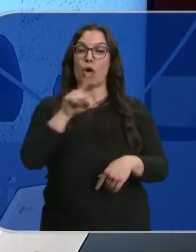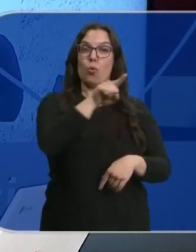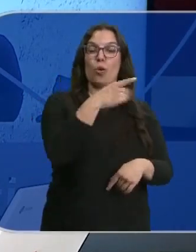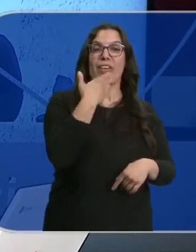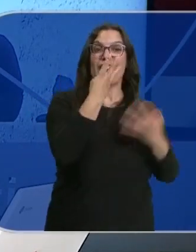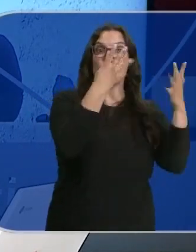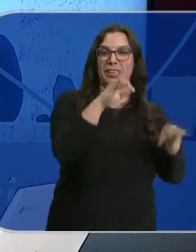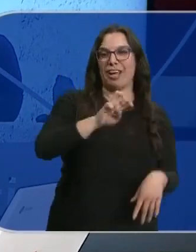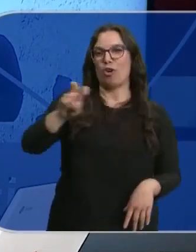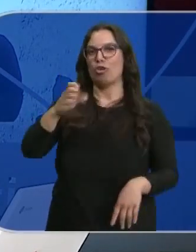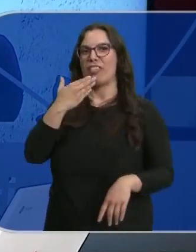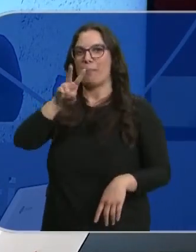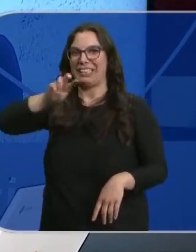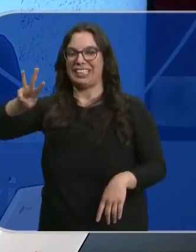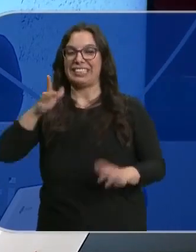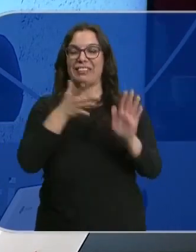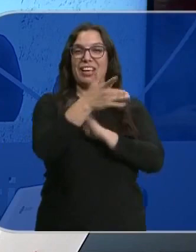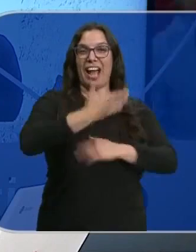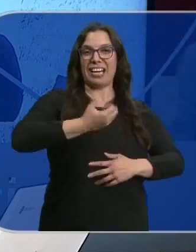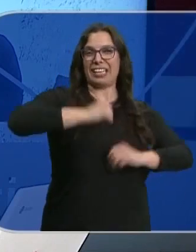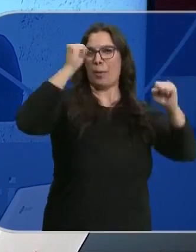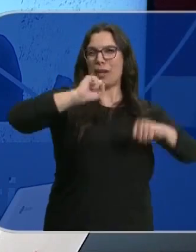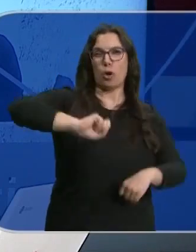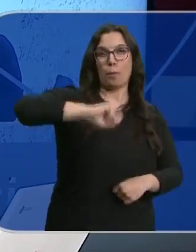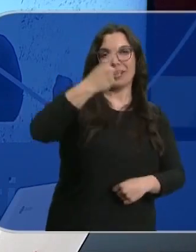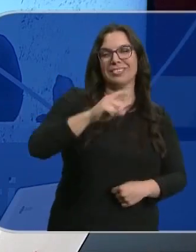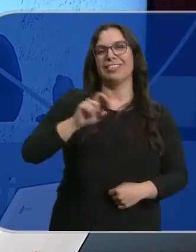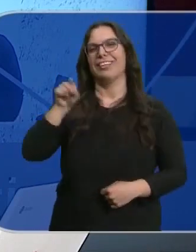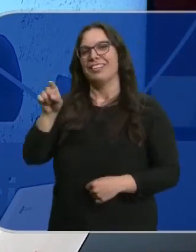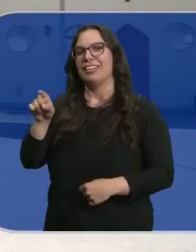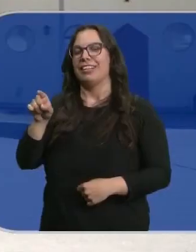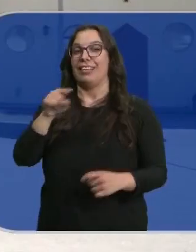23. Son el alcalde con más edad de todo el país y uno de los más jóvenes.